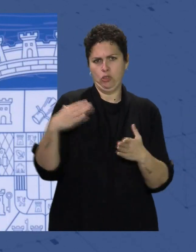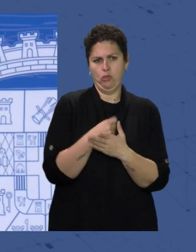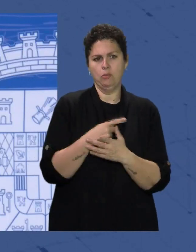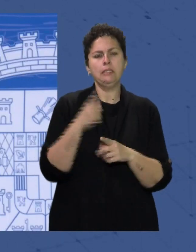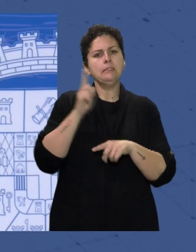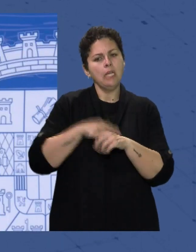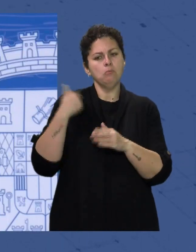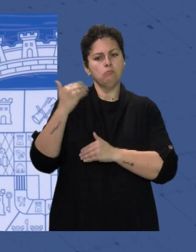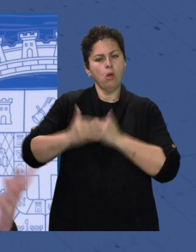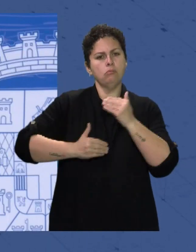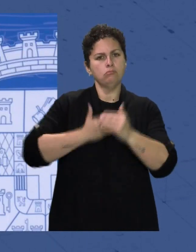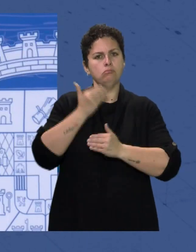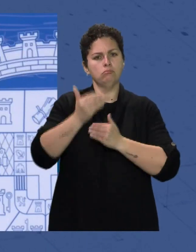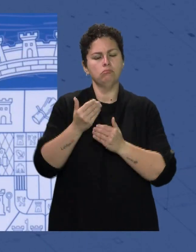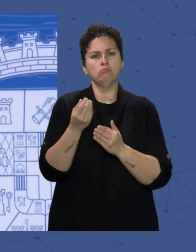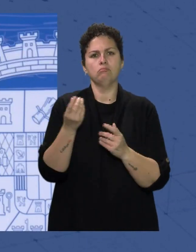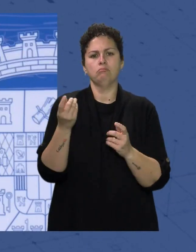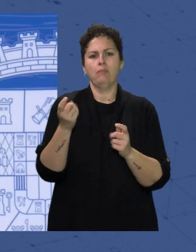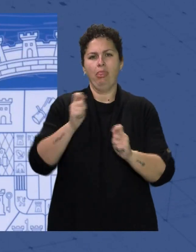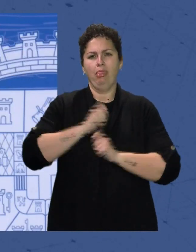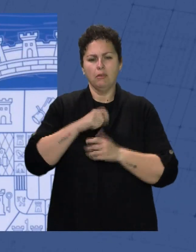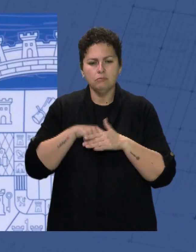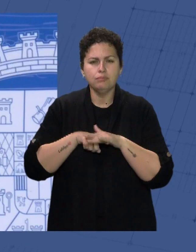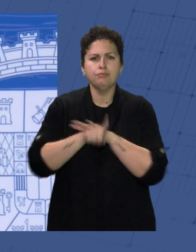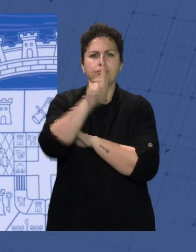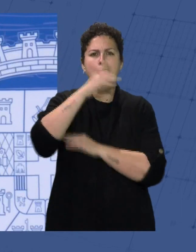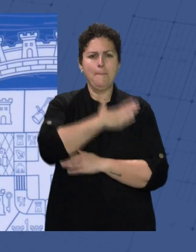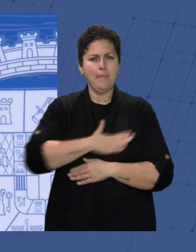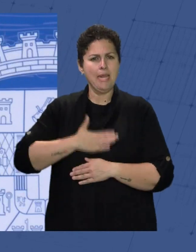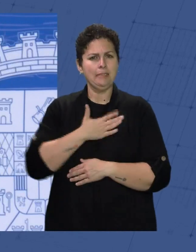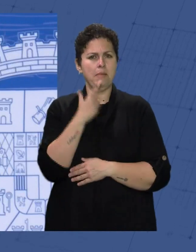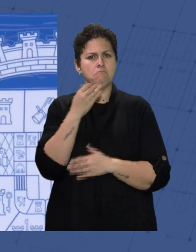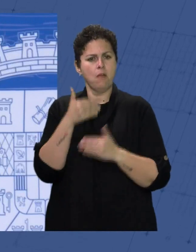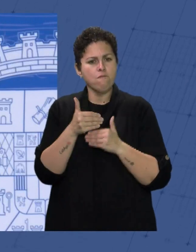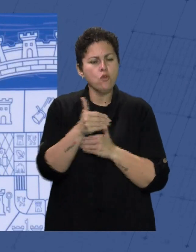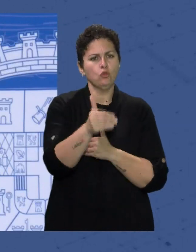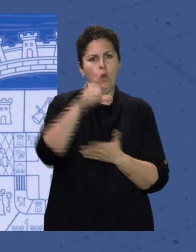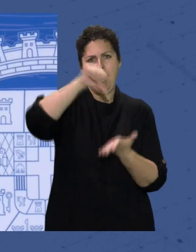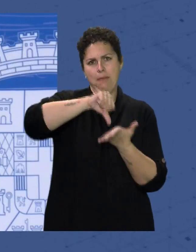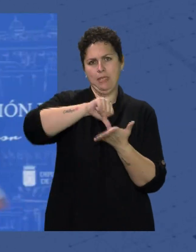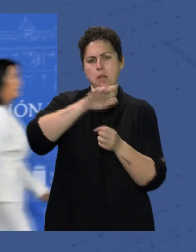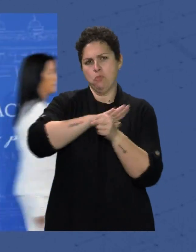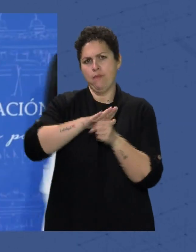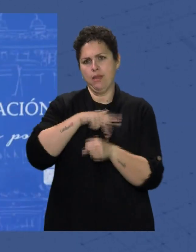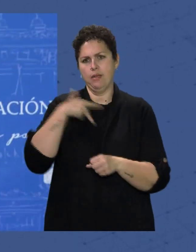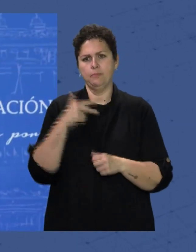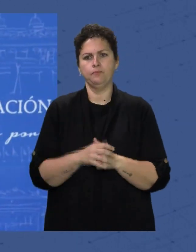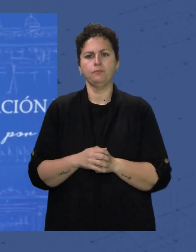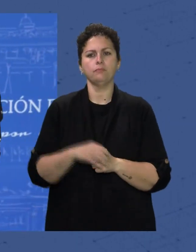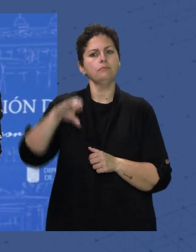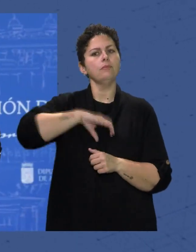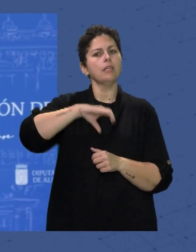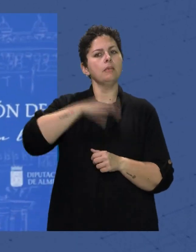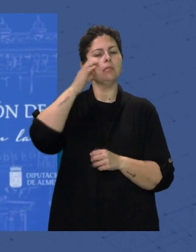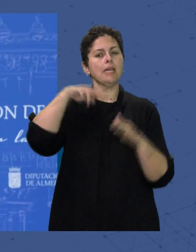tiempo Contribuye Al desarrollo Al bienestar Y al futuro De nuestra capital Y de la provincia La Diputada Provincial De